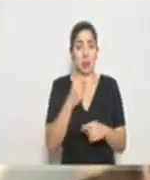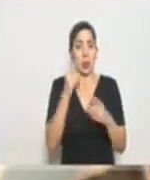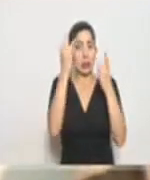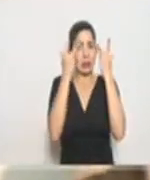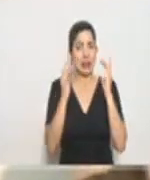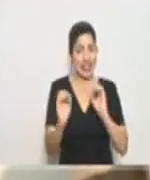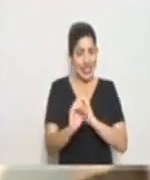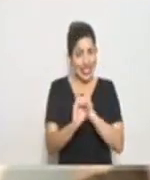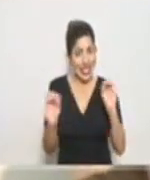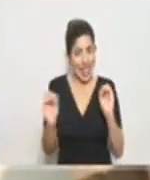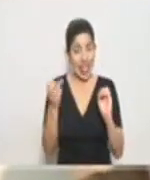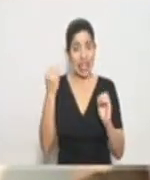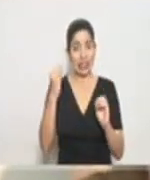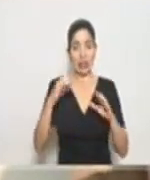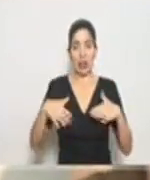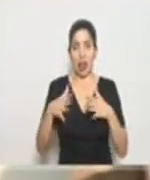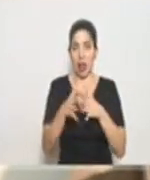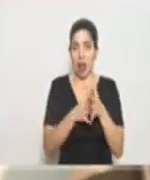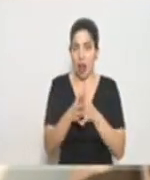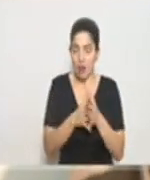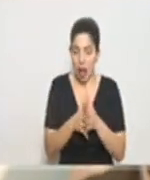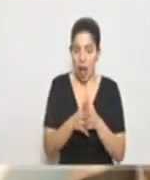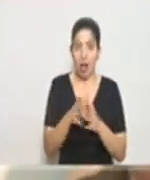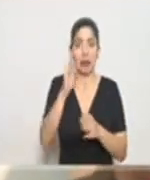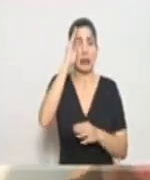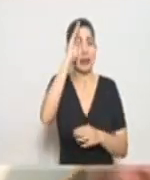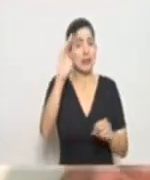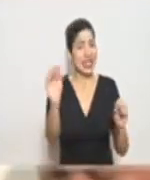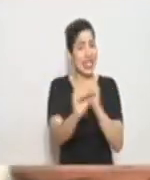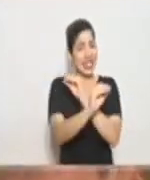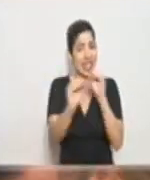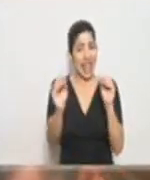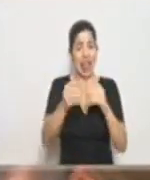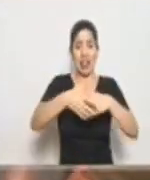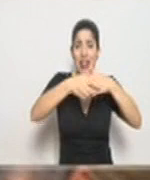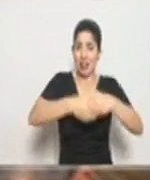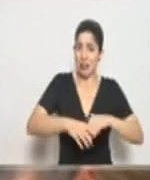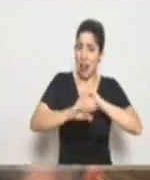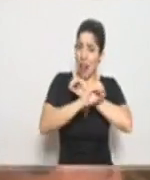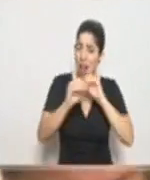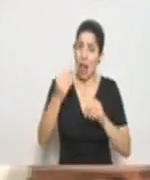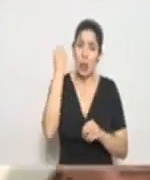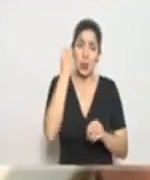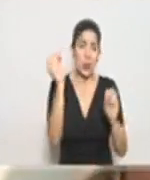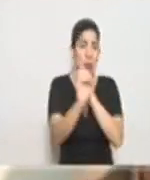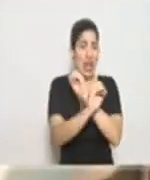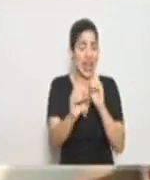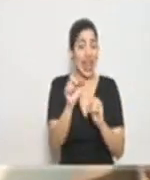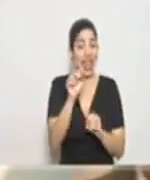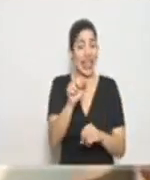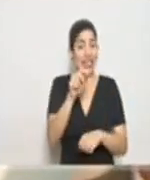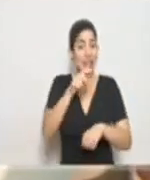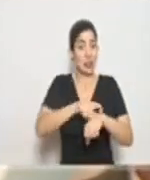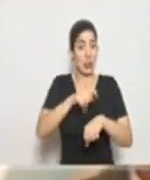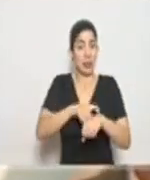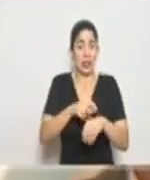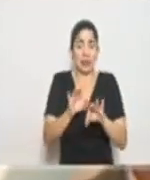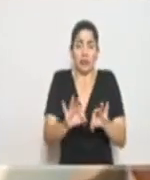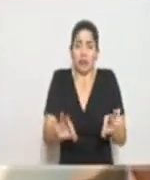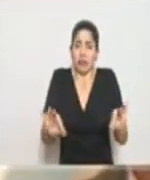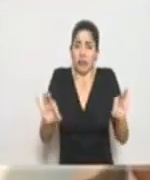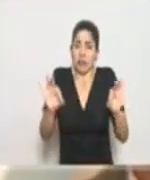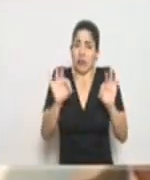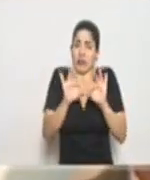tocarse la cara si no se ha lavado las manos, el hecho de no saludar a nadie con la mano o de beso, se vuelven en este momento asuntos sumamente